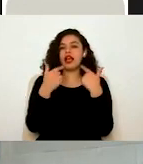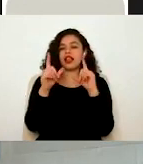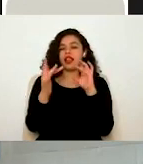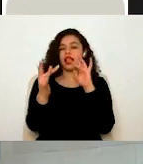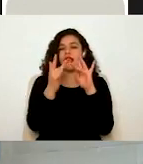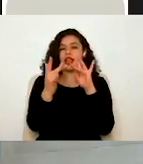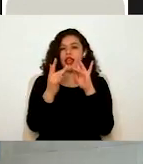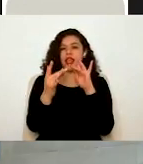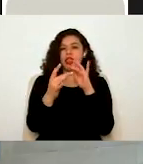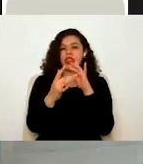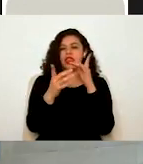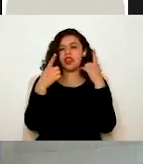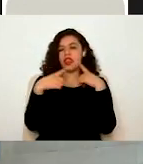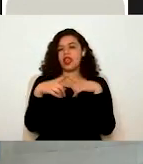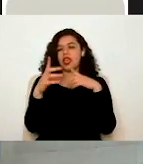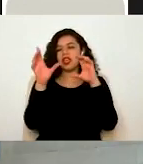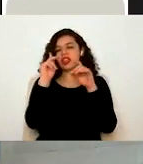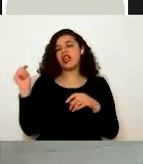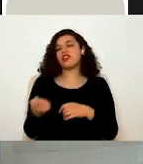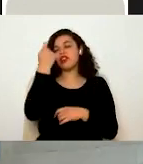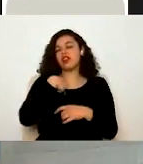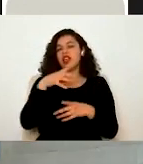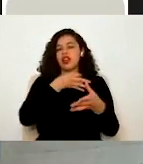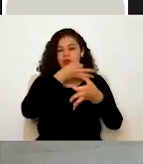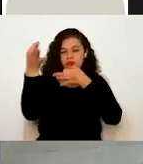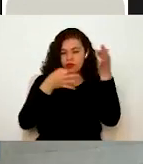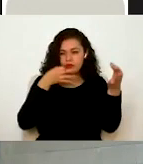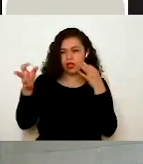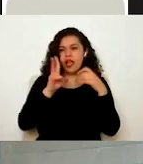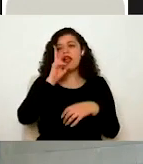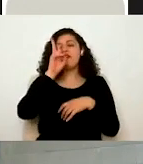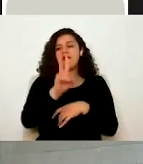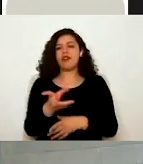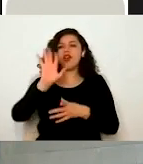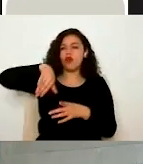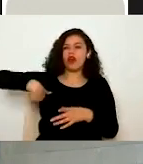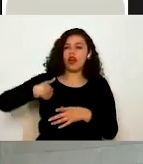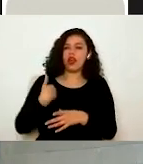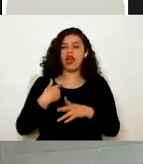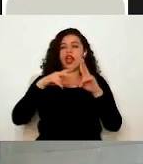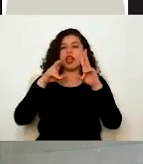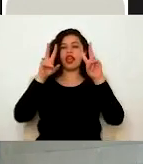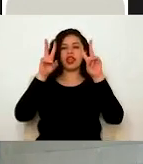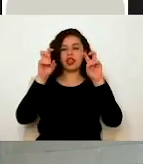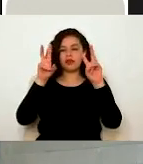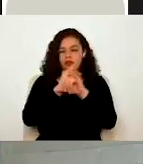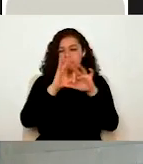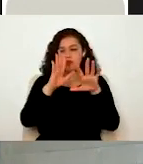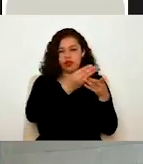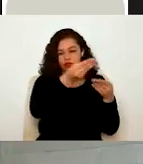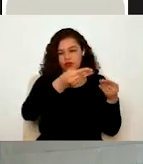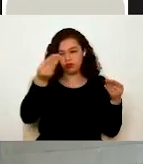para crear, visualizar, distribuir, preservar y llevar contenido. Estas plataformas obedecen